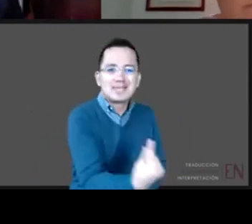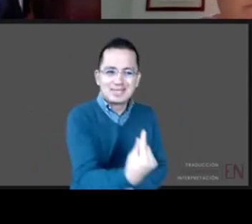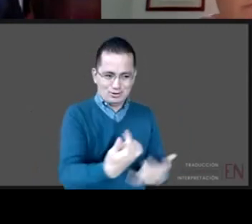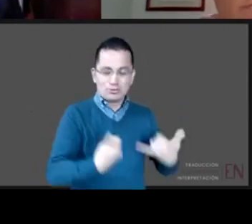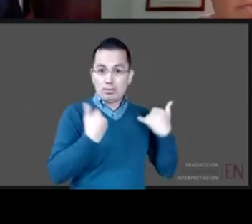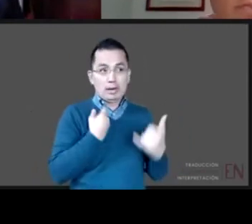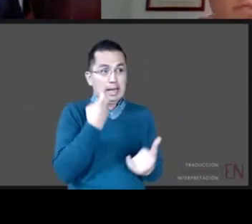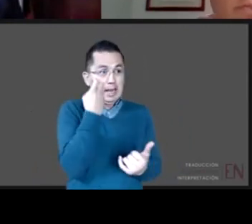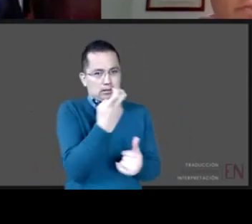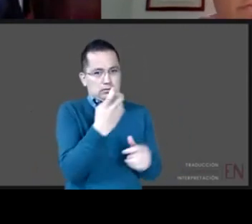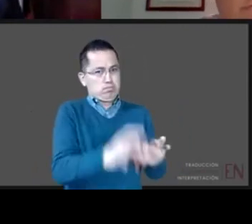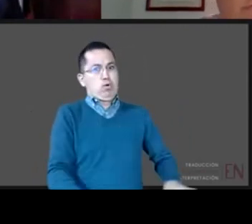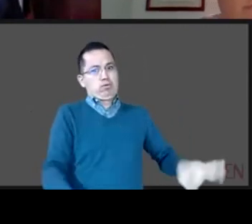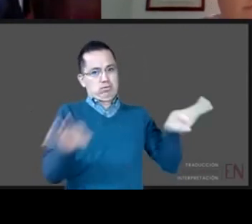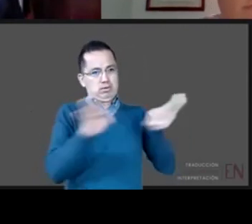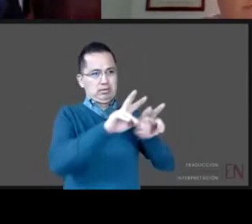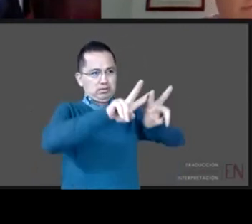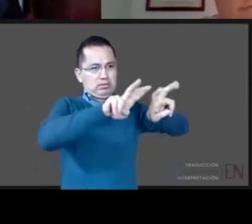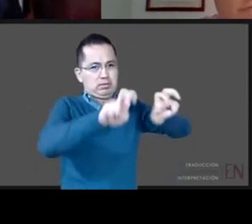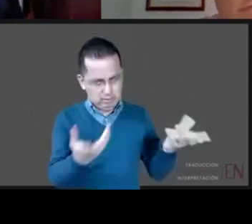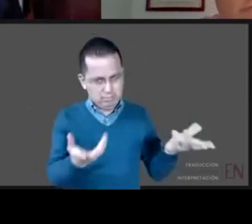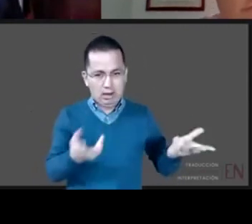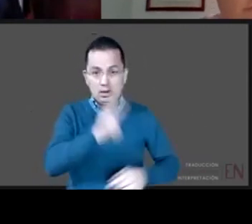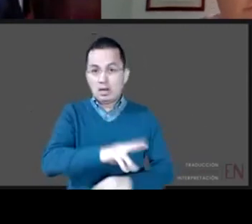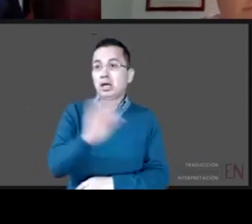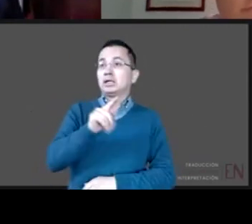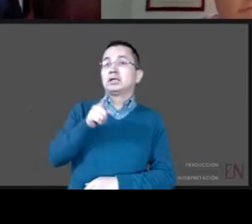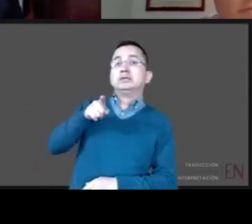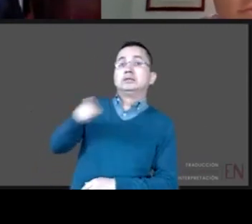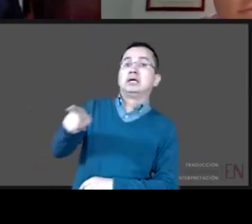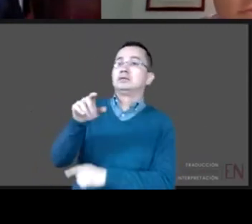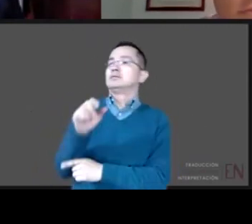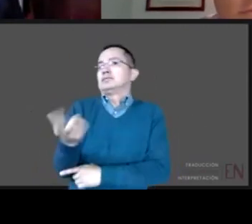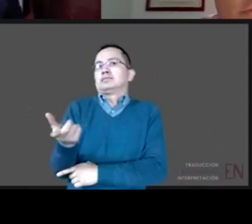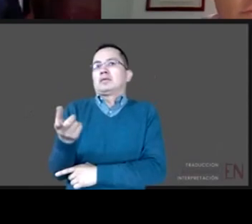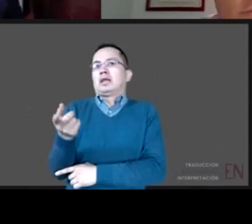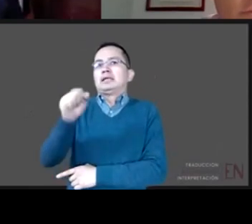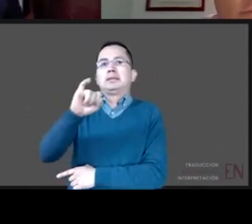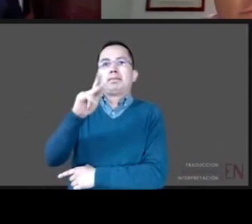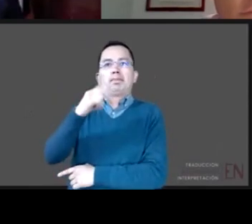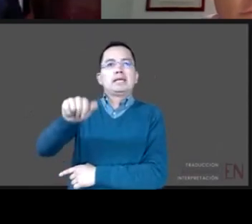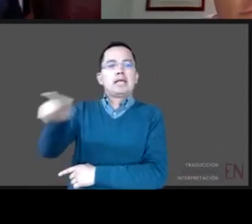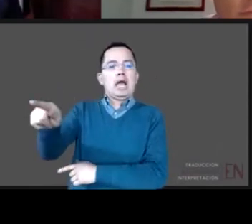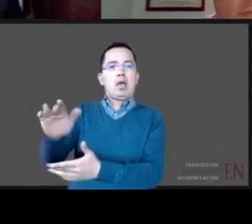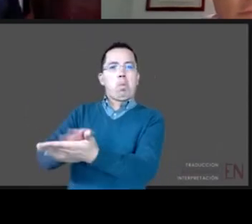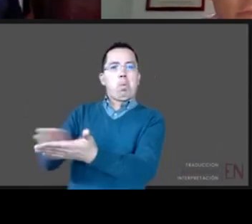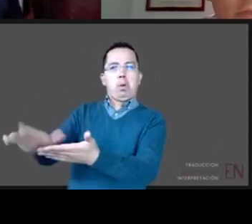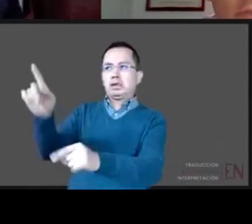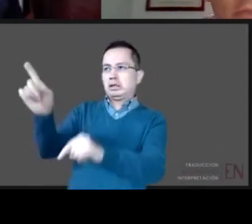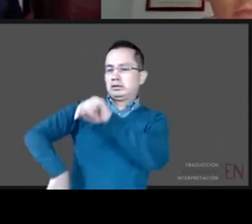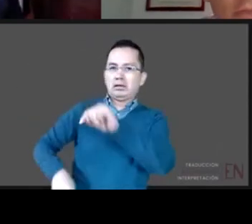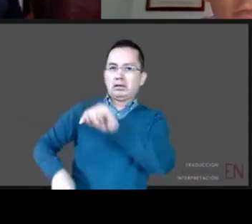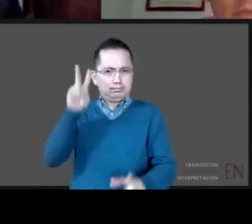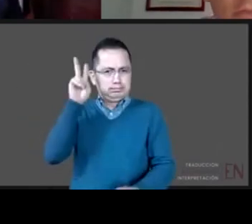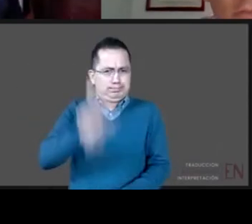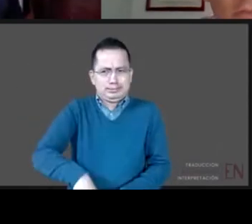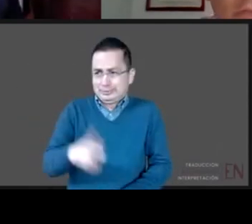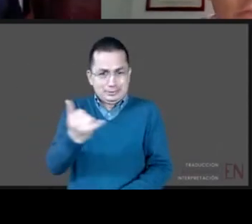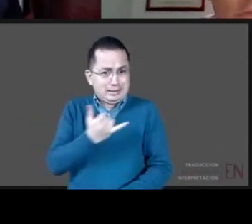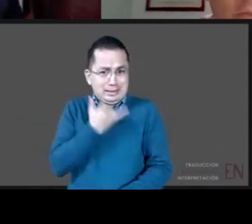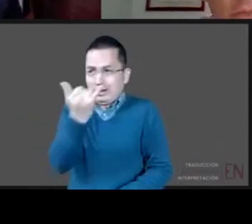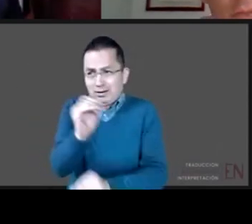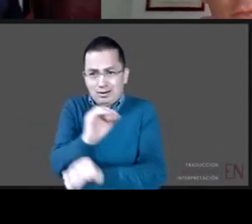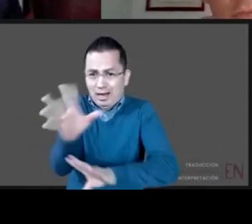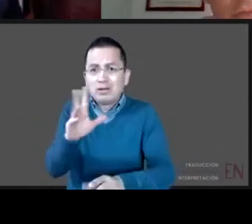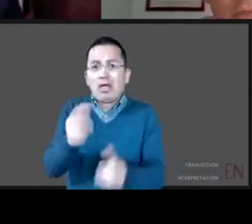Entonces, es no solo equívoco, sería un retroceso brutal porque el DIF no tiene las capacidades, no tiene realmente los